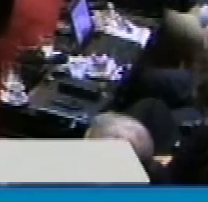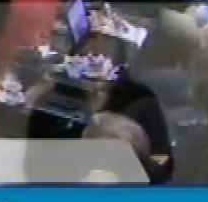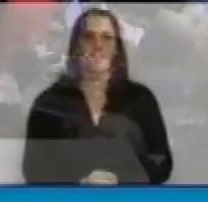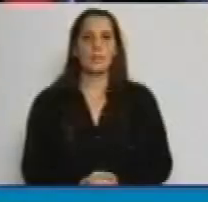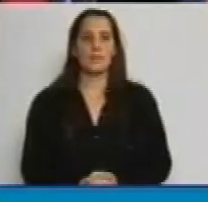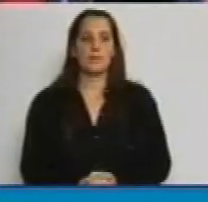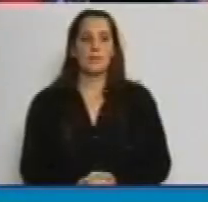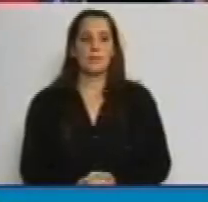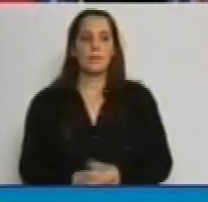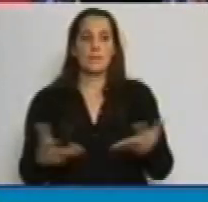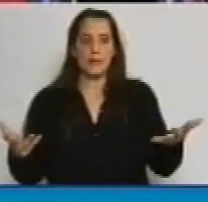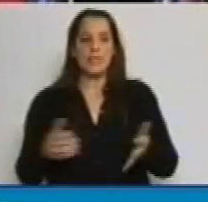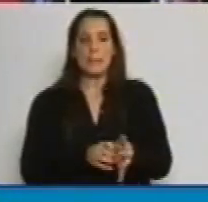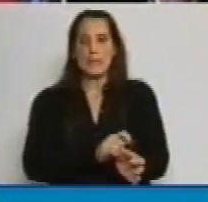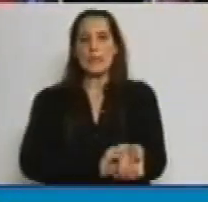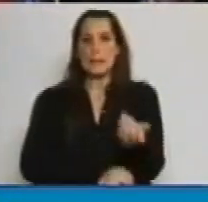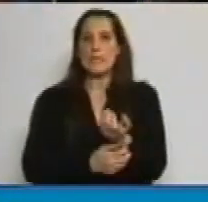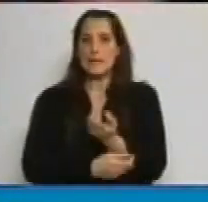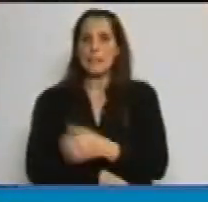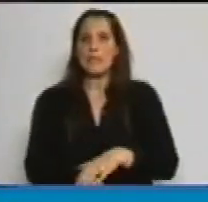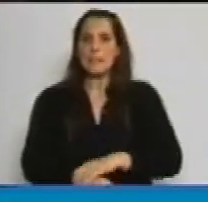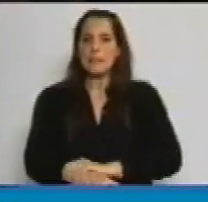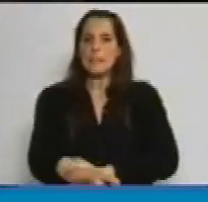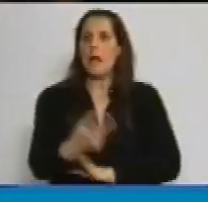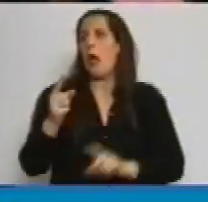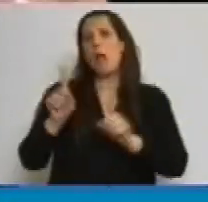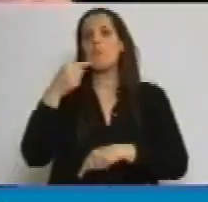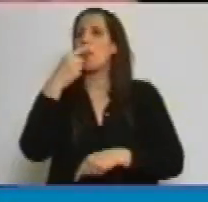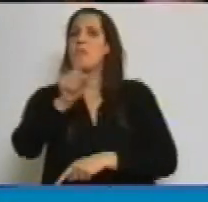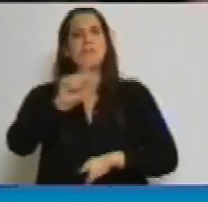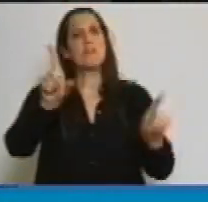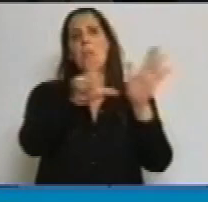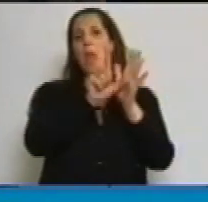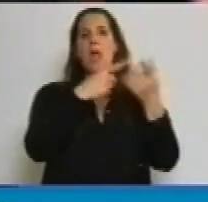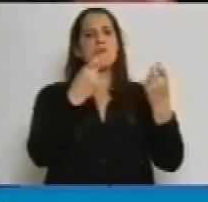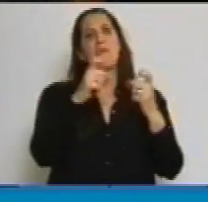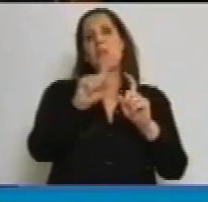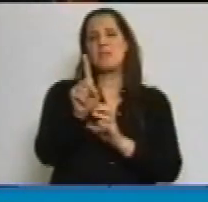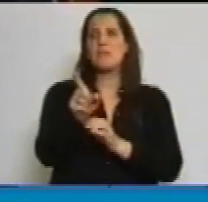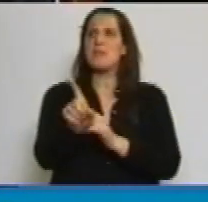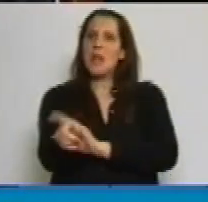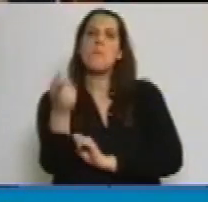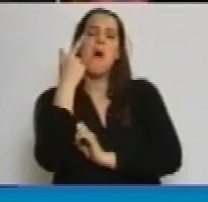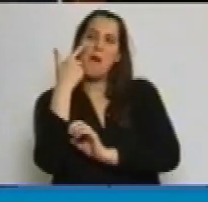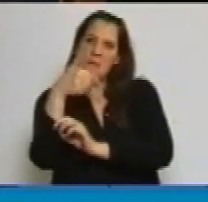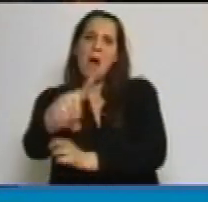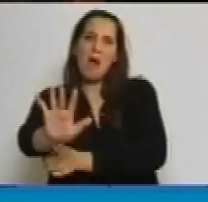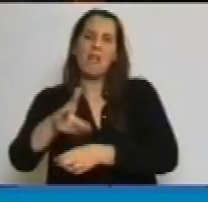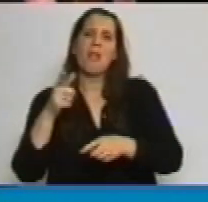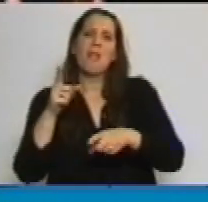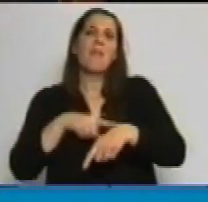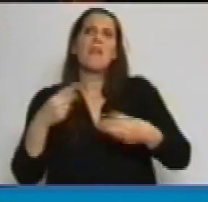se hubiera hecho cargo de este tema, y otros que no, que no necesitamos ley, que vamos a ver con el tiempo a ver qué hacemos. La verdad,